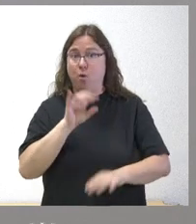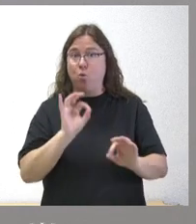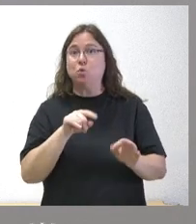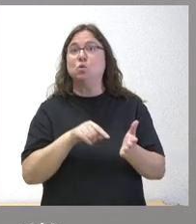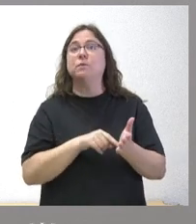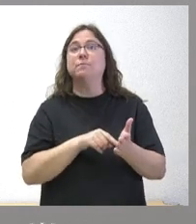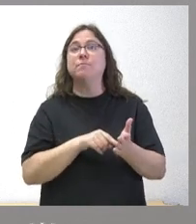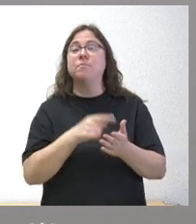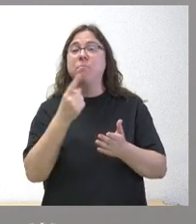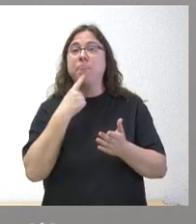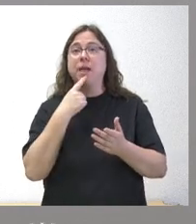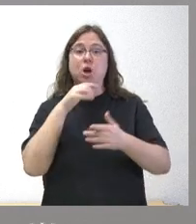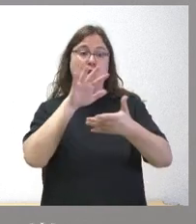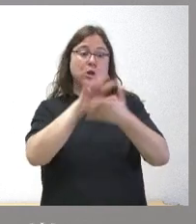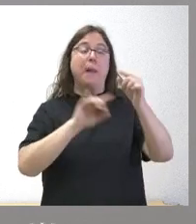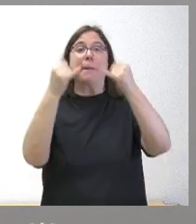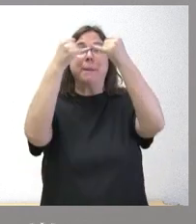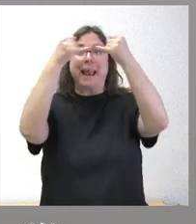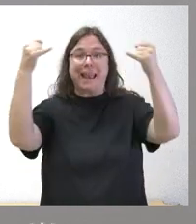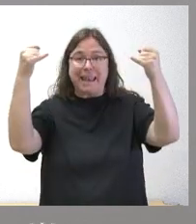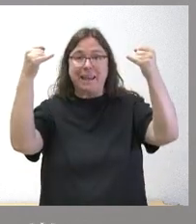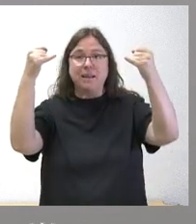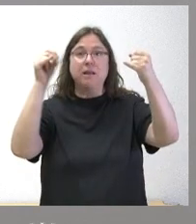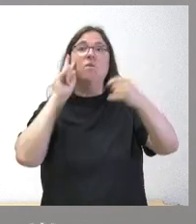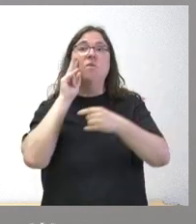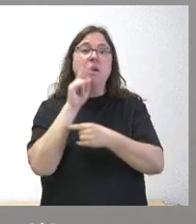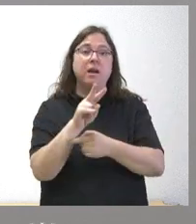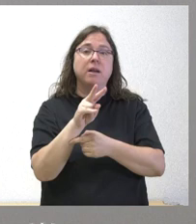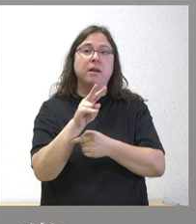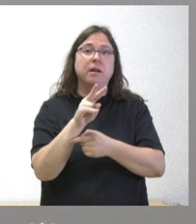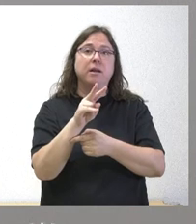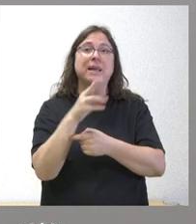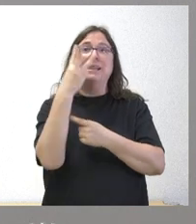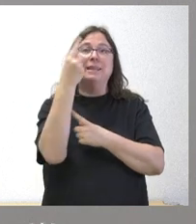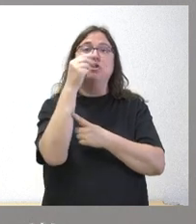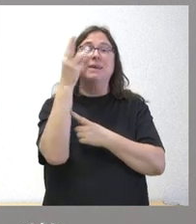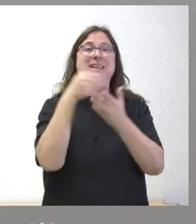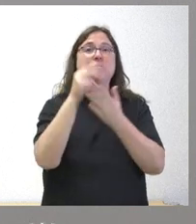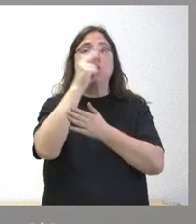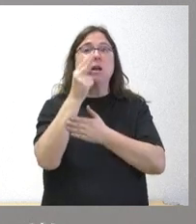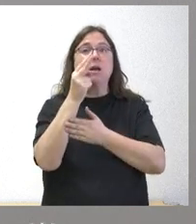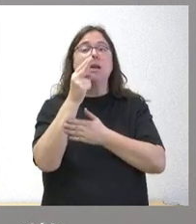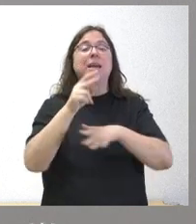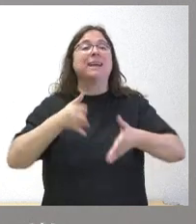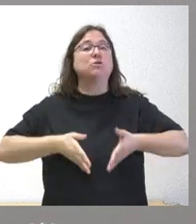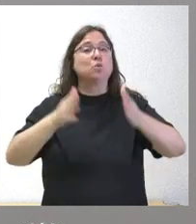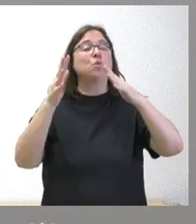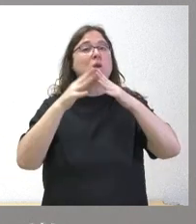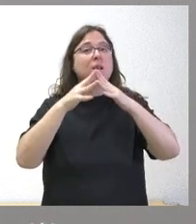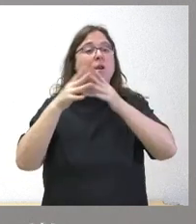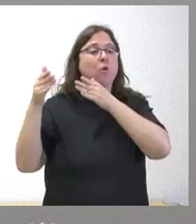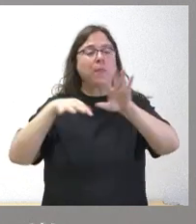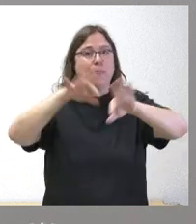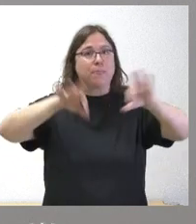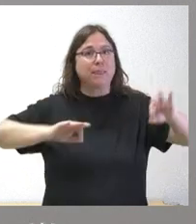y viendo la nota de prensa en la primera línea verá usted que pone 3,3 millones de euros para infraestructura rural en la concentración